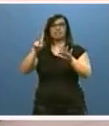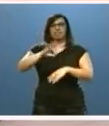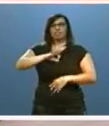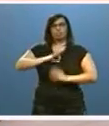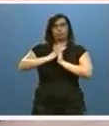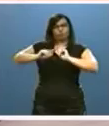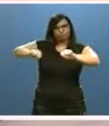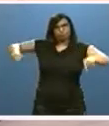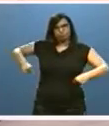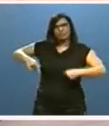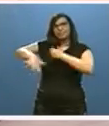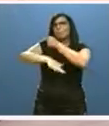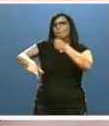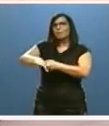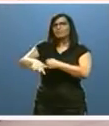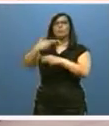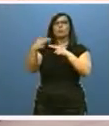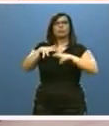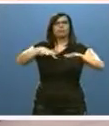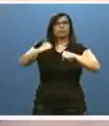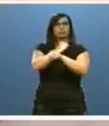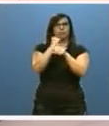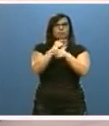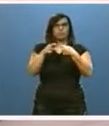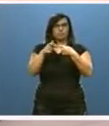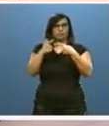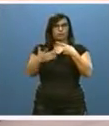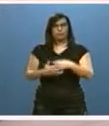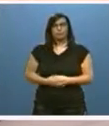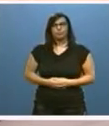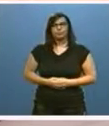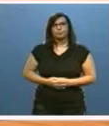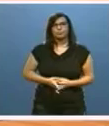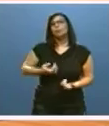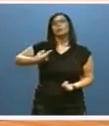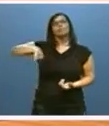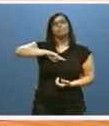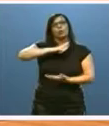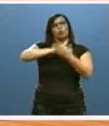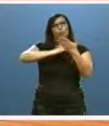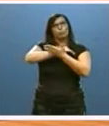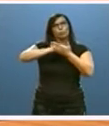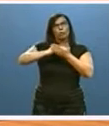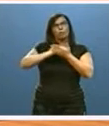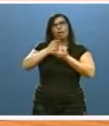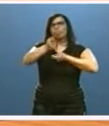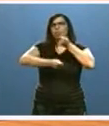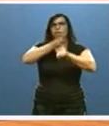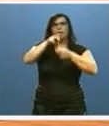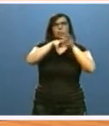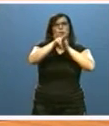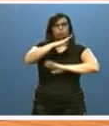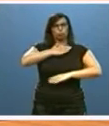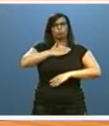base de nuestras políticas activas de empleo. La nuestra sigue siendo una de las pocas comunidades que destina recursos autónomos a estas